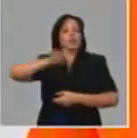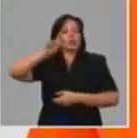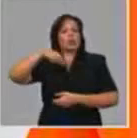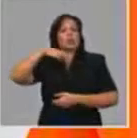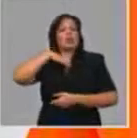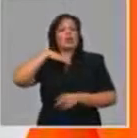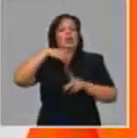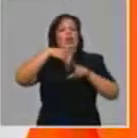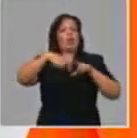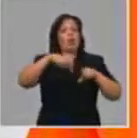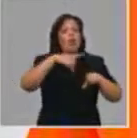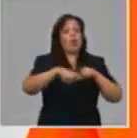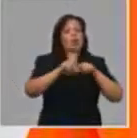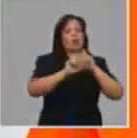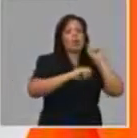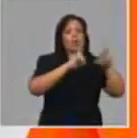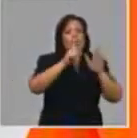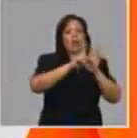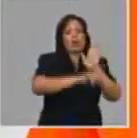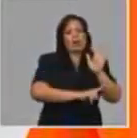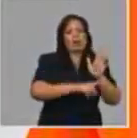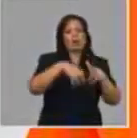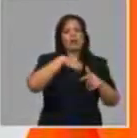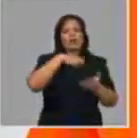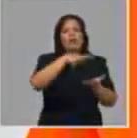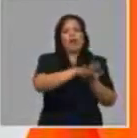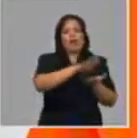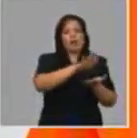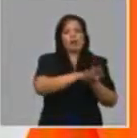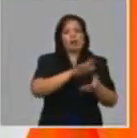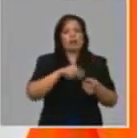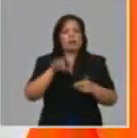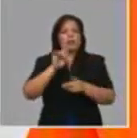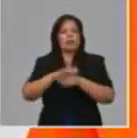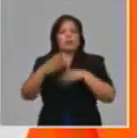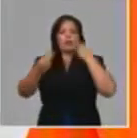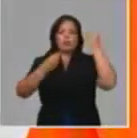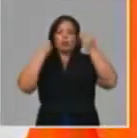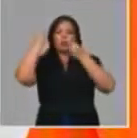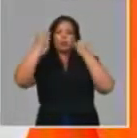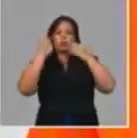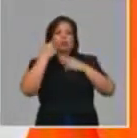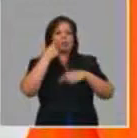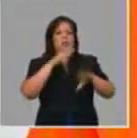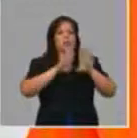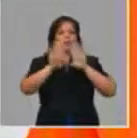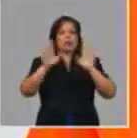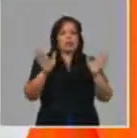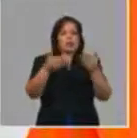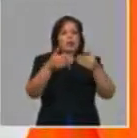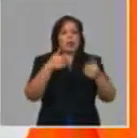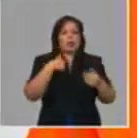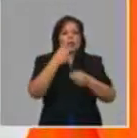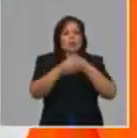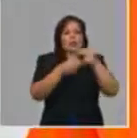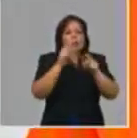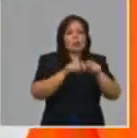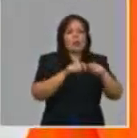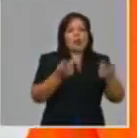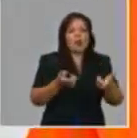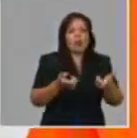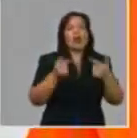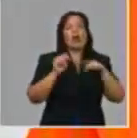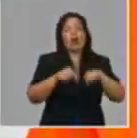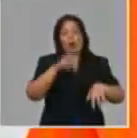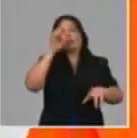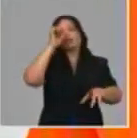garantía que mostraron mucha preocupación y de los que no llegaban por la red que pasará bueno estos servicios se restablecen así mismo también se